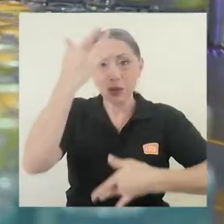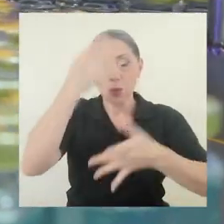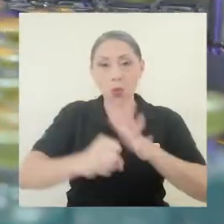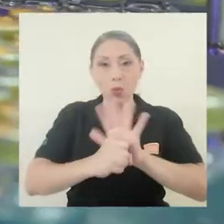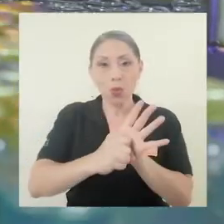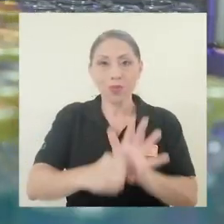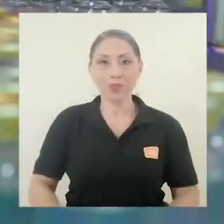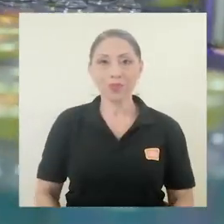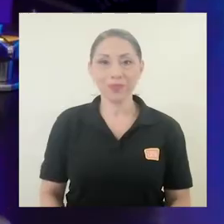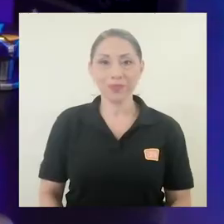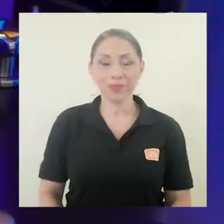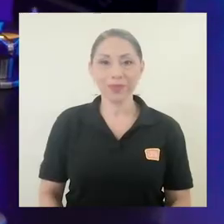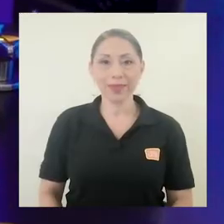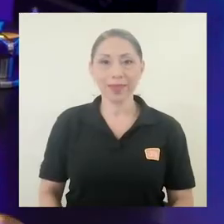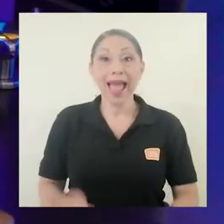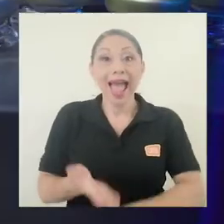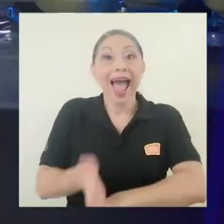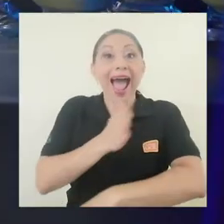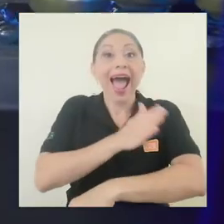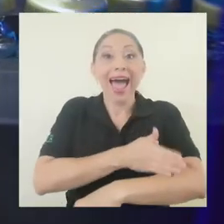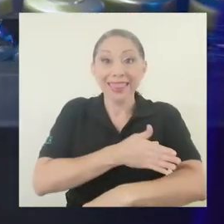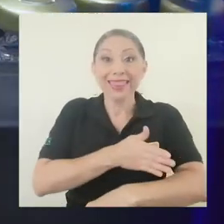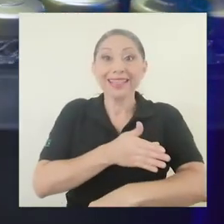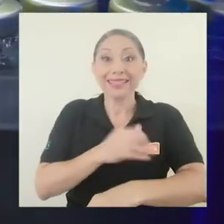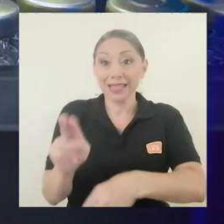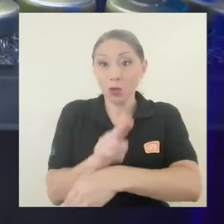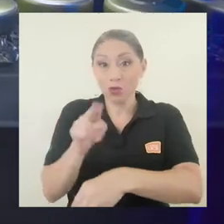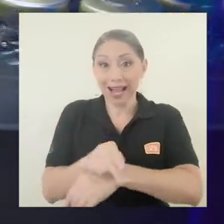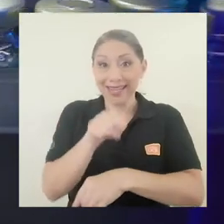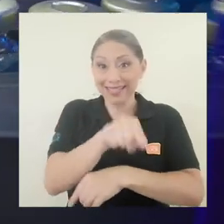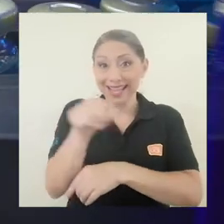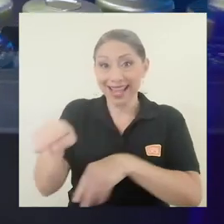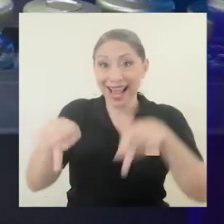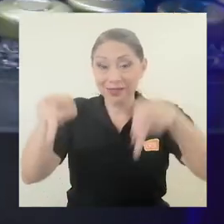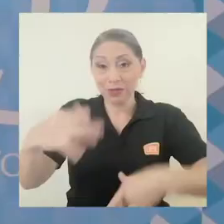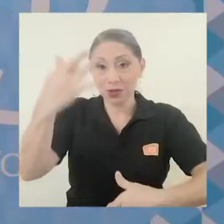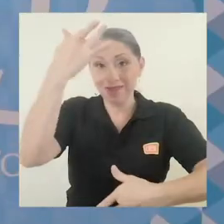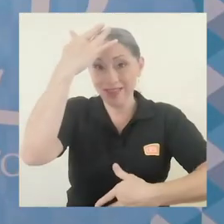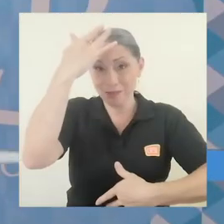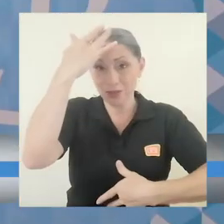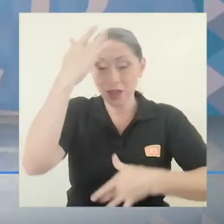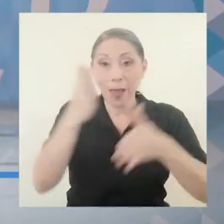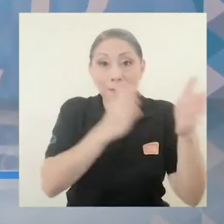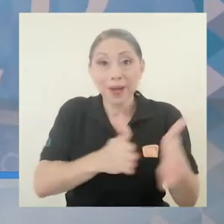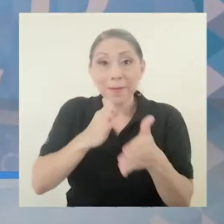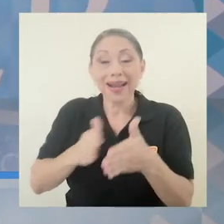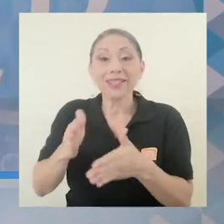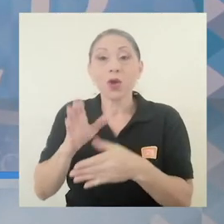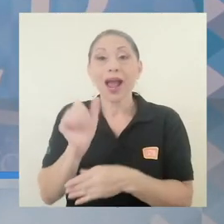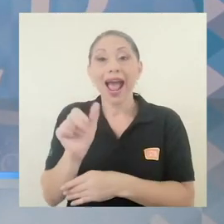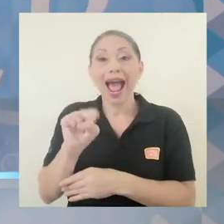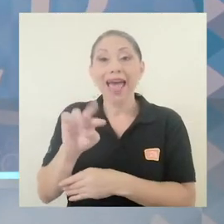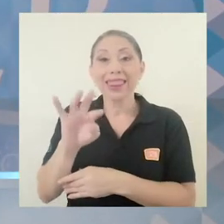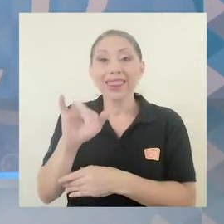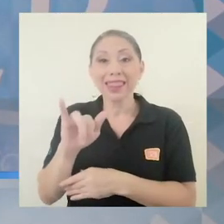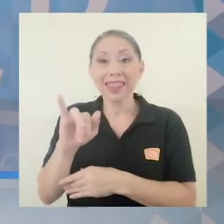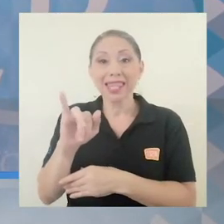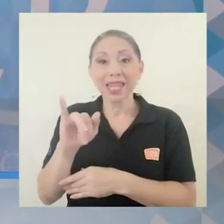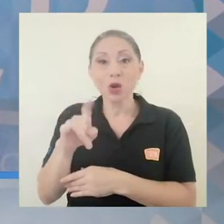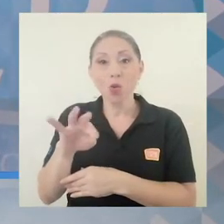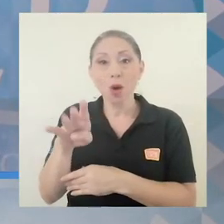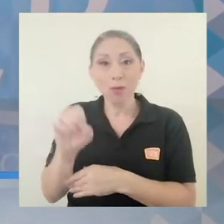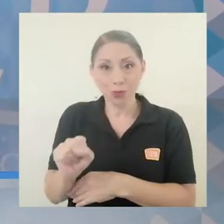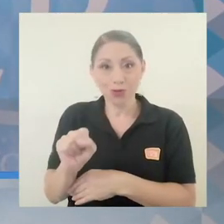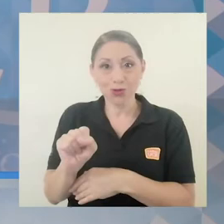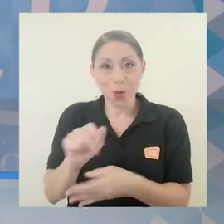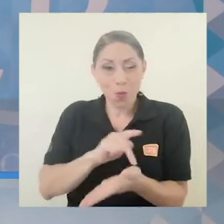infectados con coronavirus. Antes de ser administrado a los pacientes, la preparación de anticuerpos purificados a partir